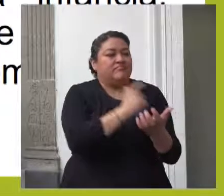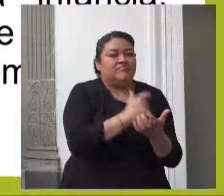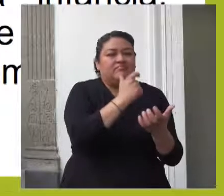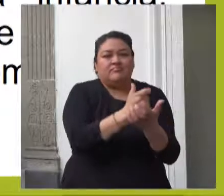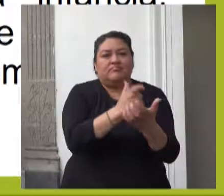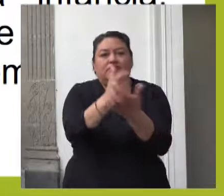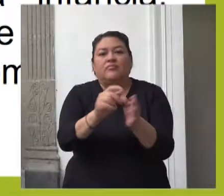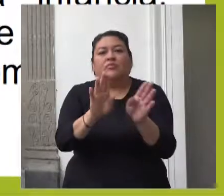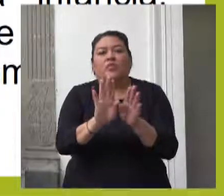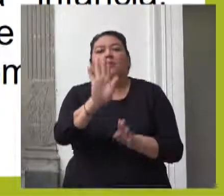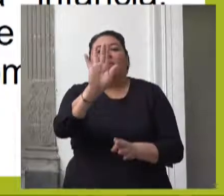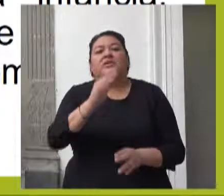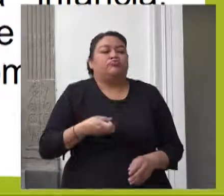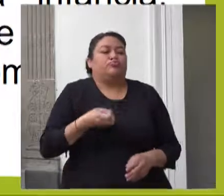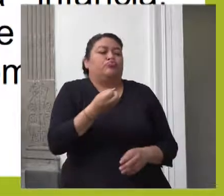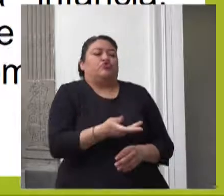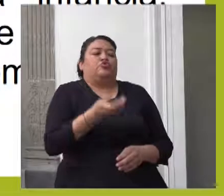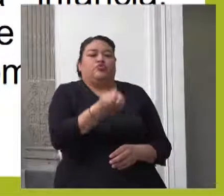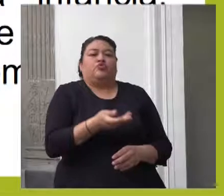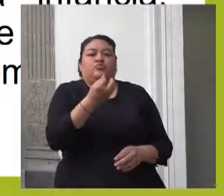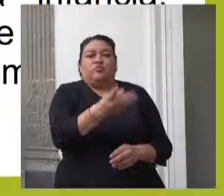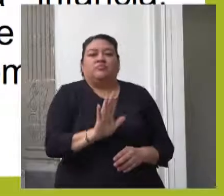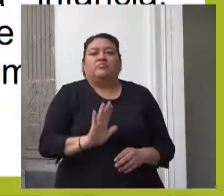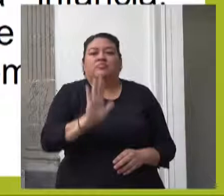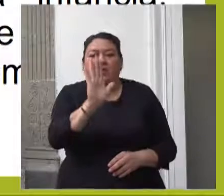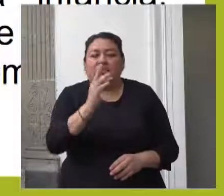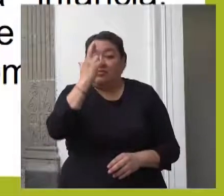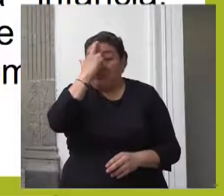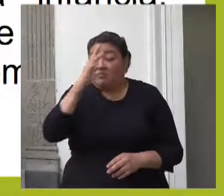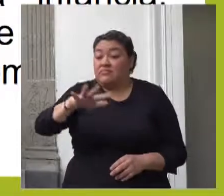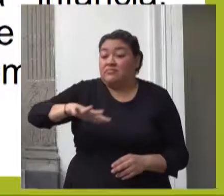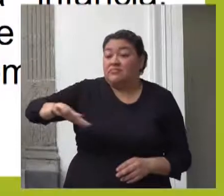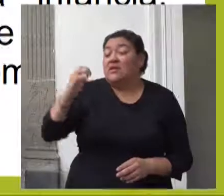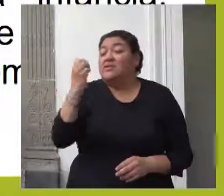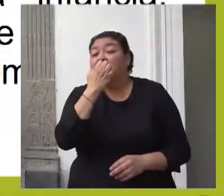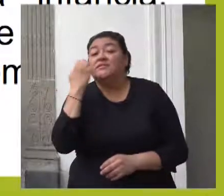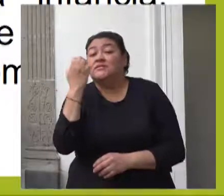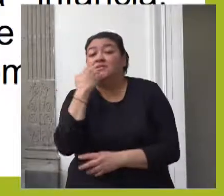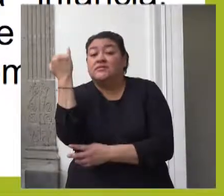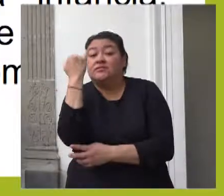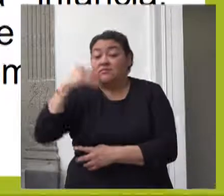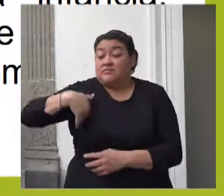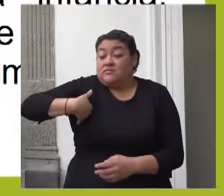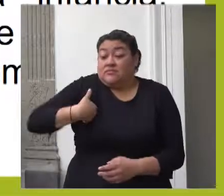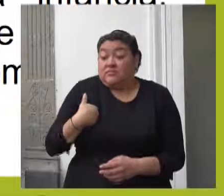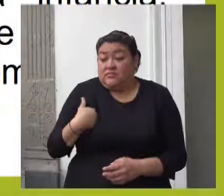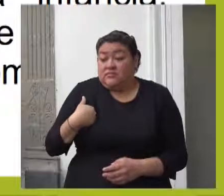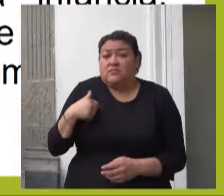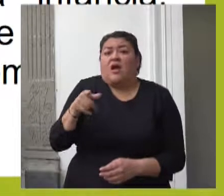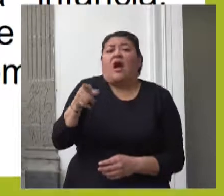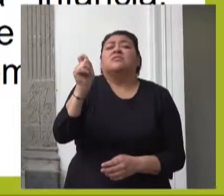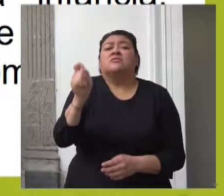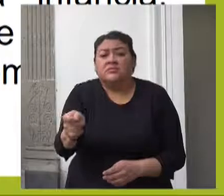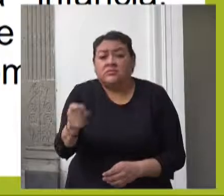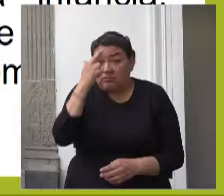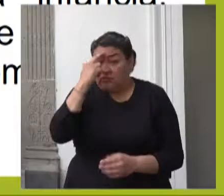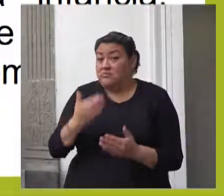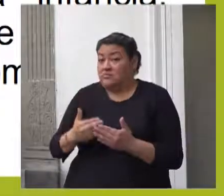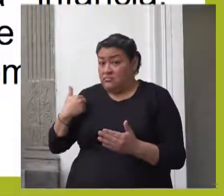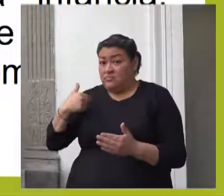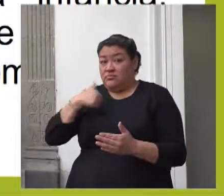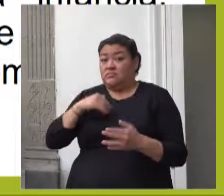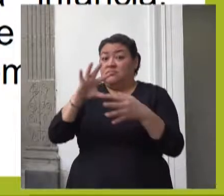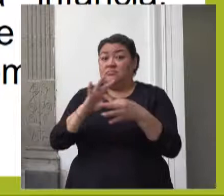asistencial sin considerar que las estancias infantiles constituyen como lo he señalado